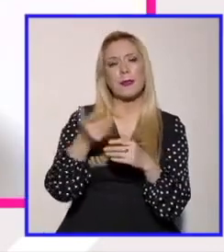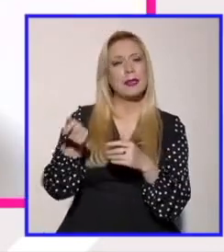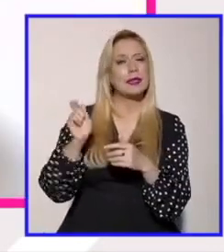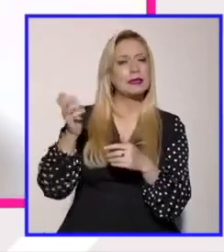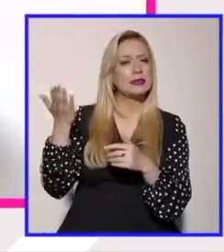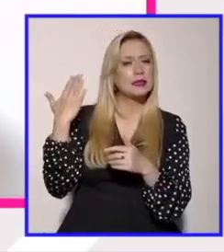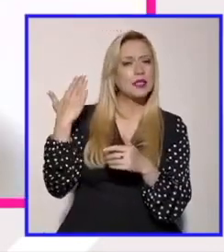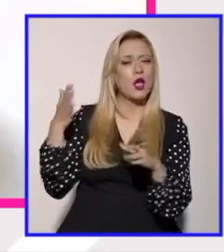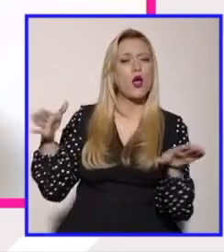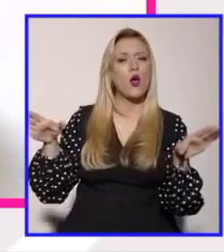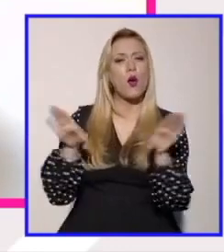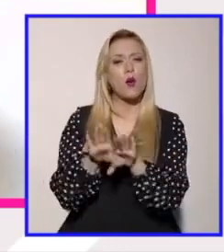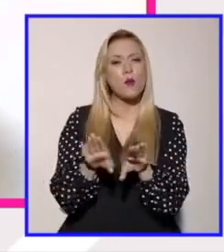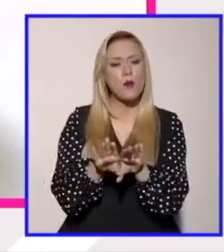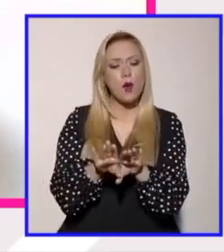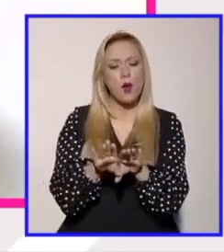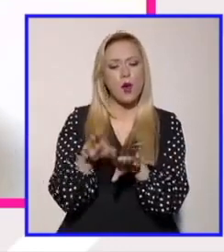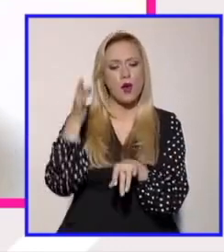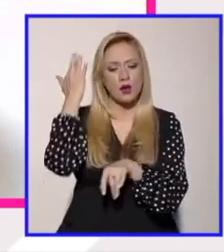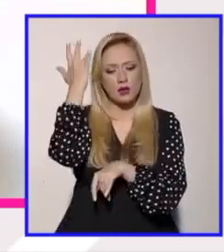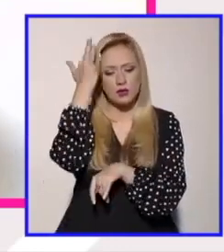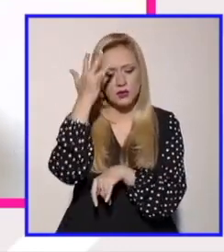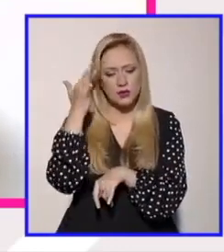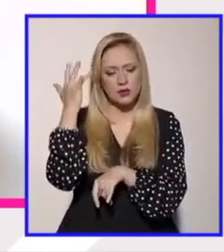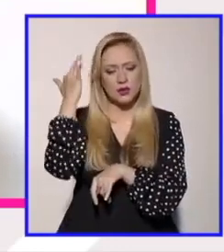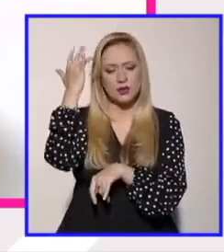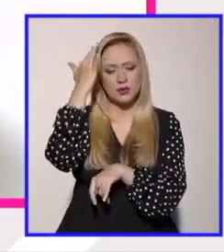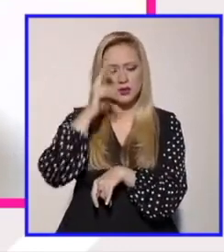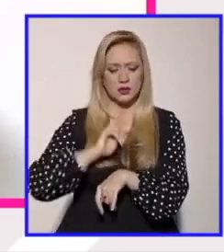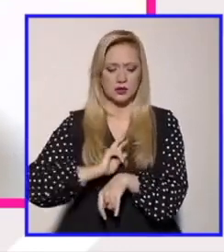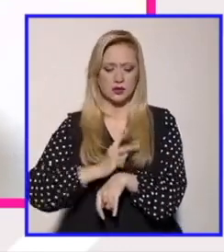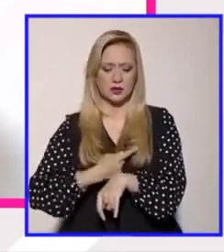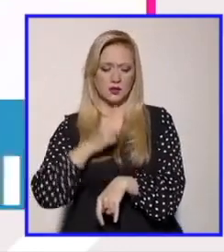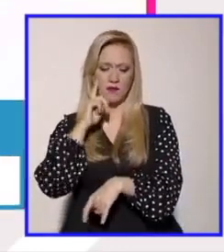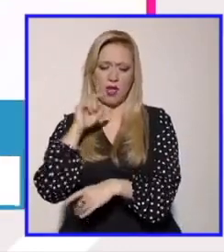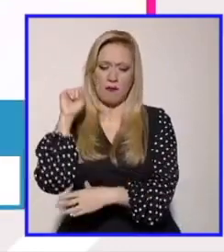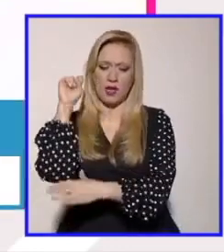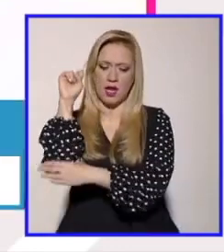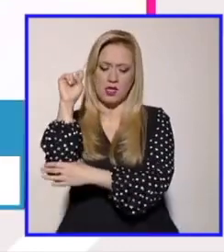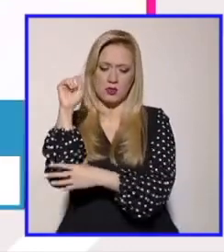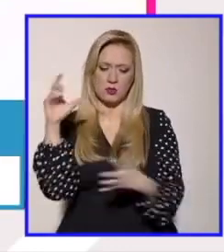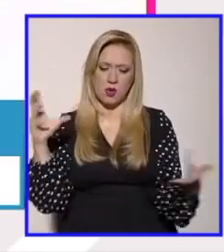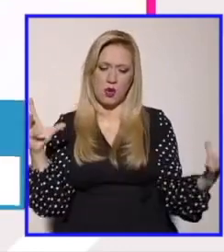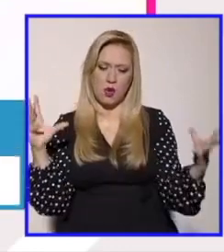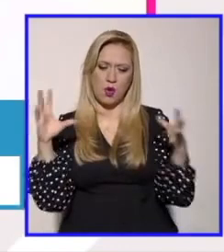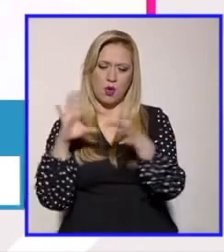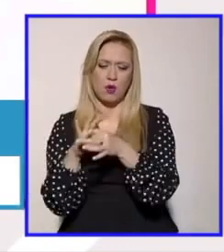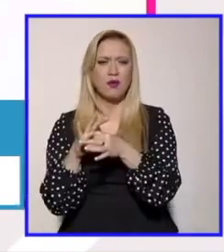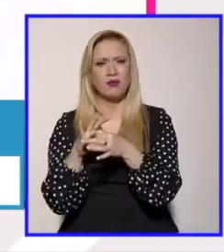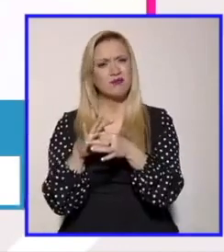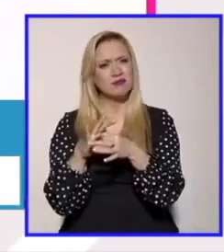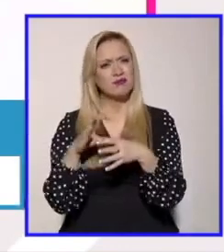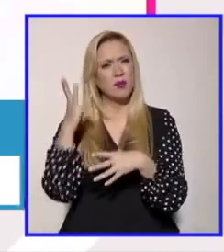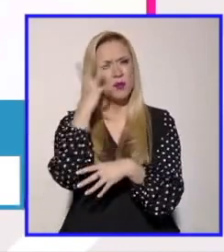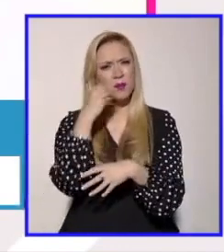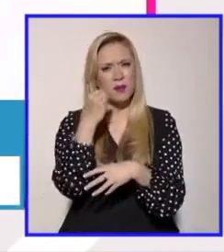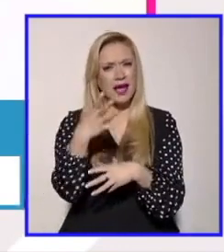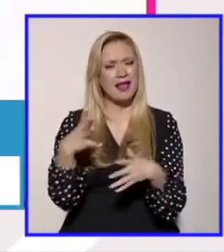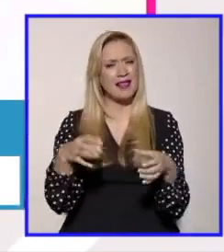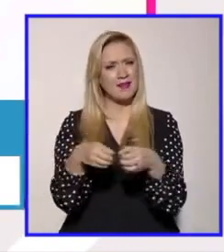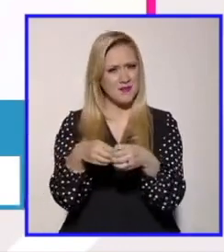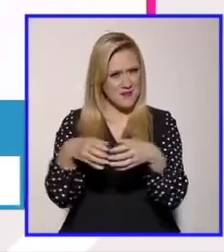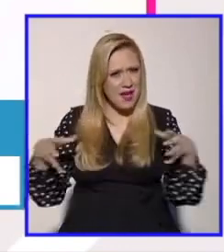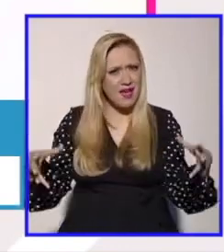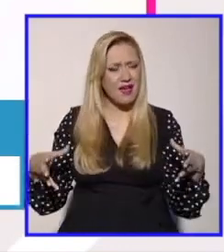sobre cómo este análisis desde el transfeminismo enriquece el análisis feminista y un ejemplo creo que tiene que ver con lo que dice